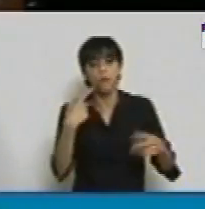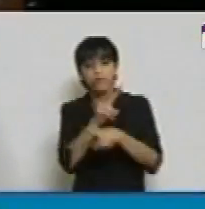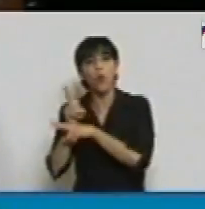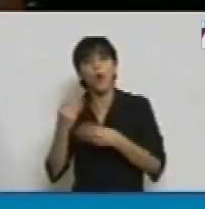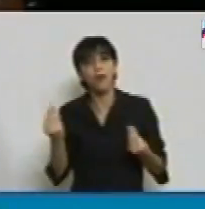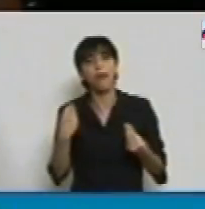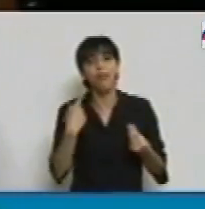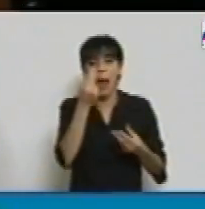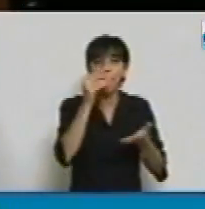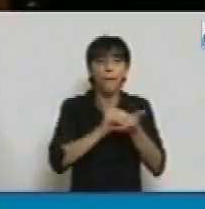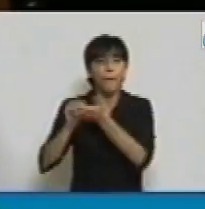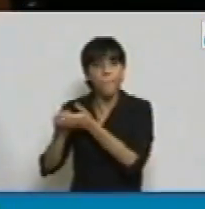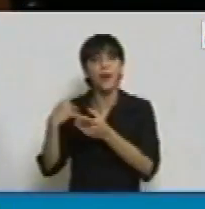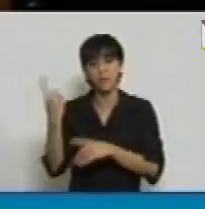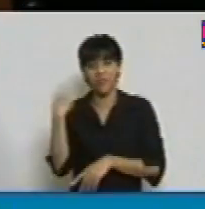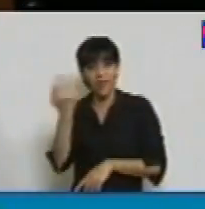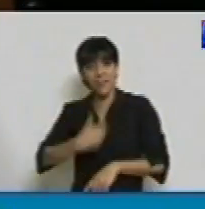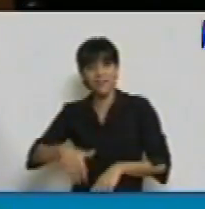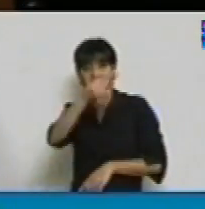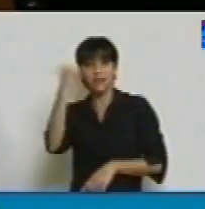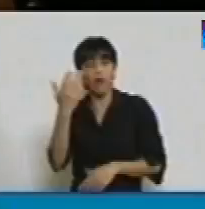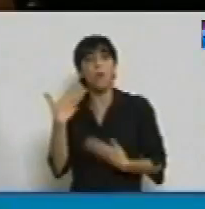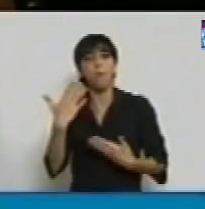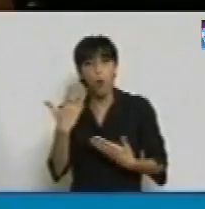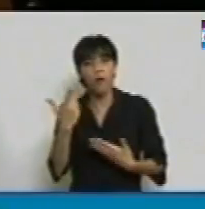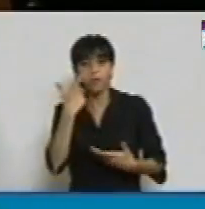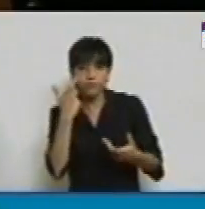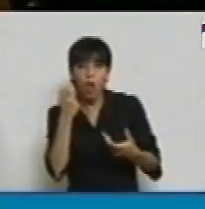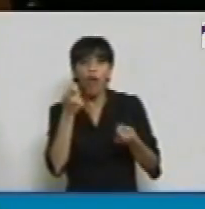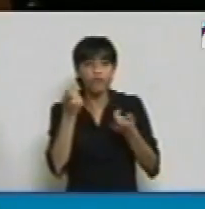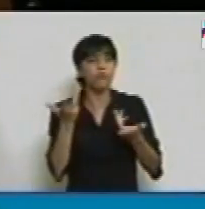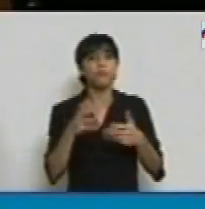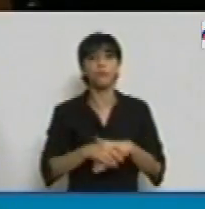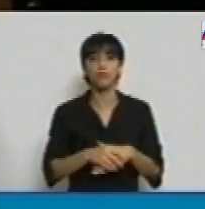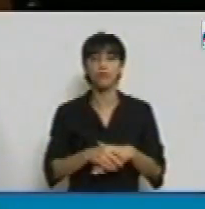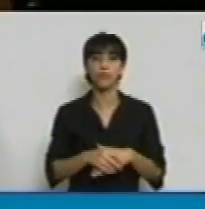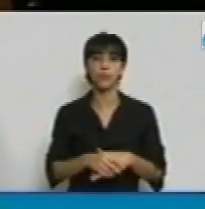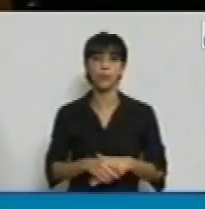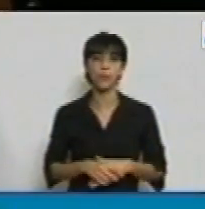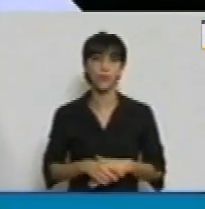las posiciones de dominación, que tengan dominación en ese mercado.